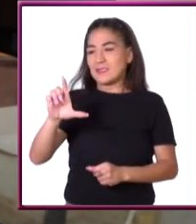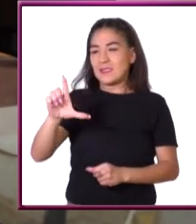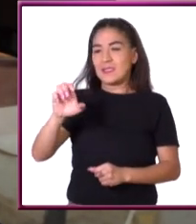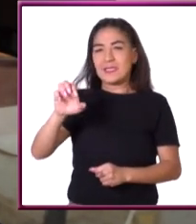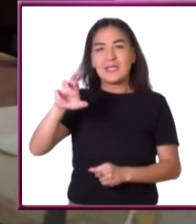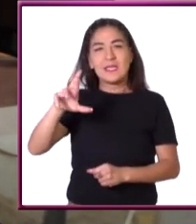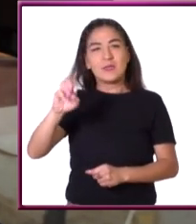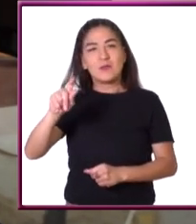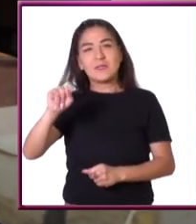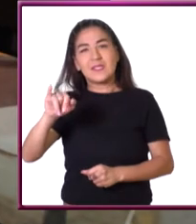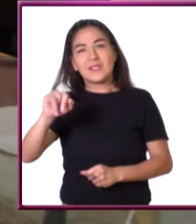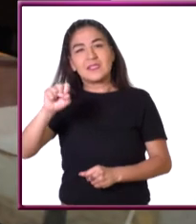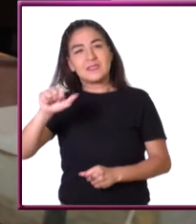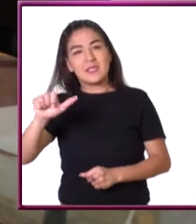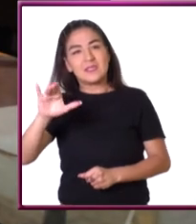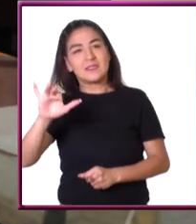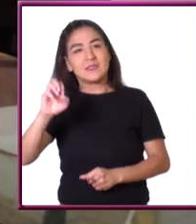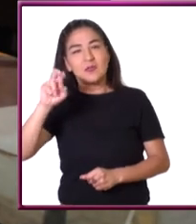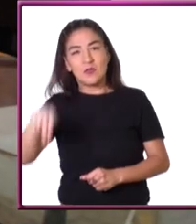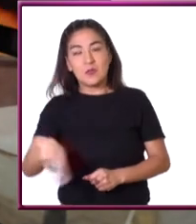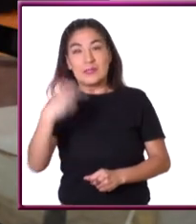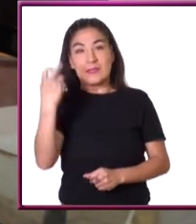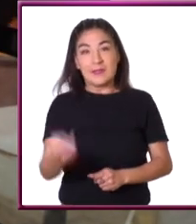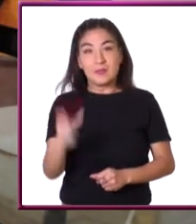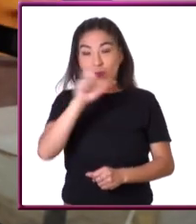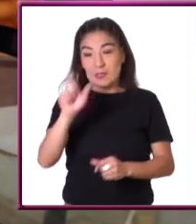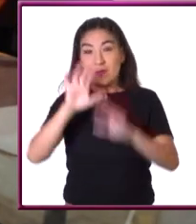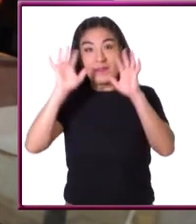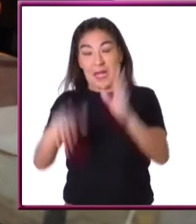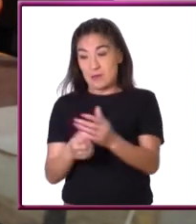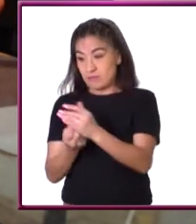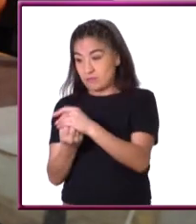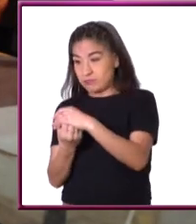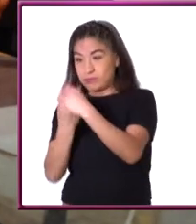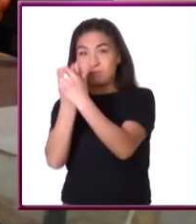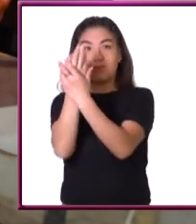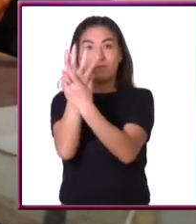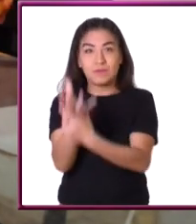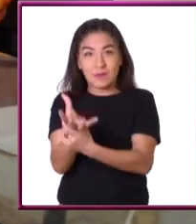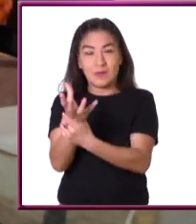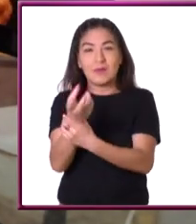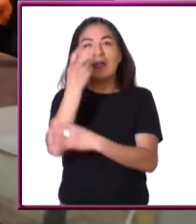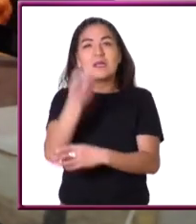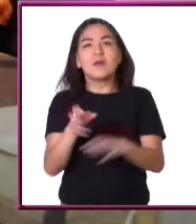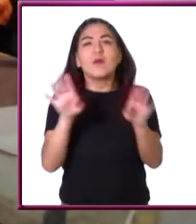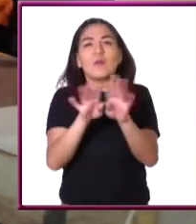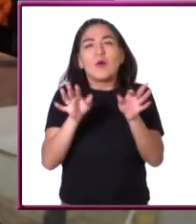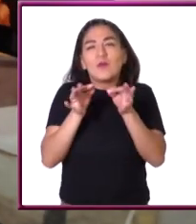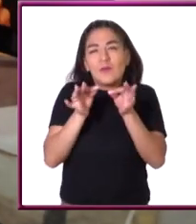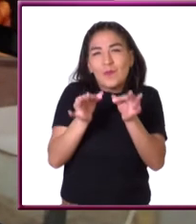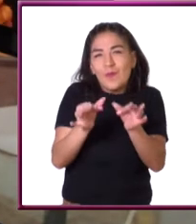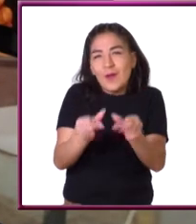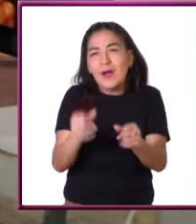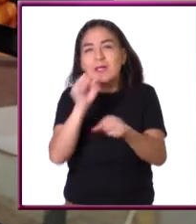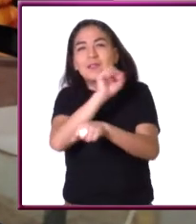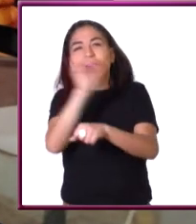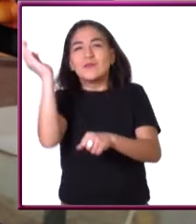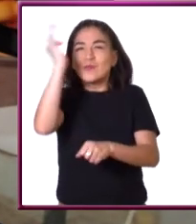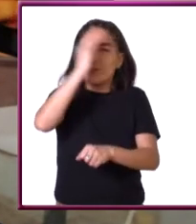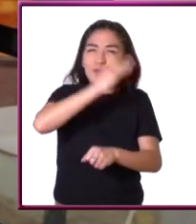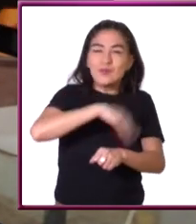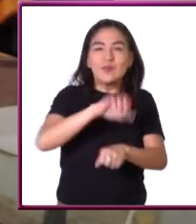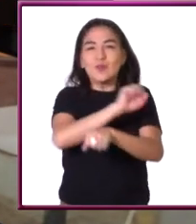En la esclerotización es el proceso en el cual una vez que el organismo sale y que suele ser como muy frágil y suave